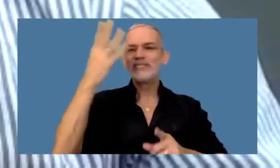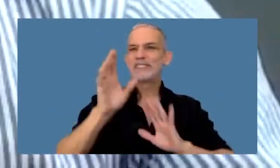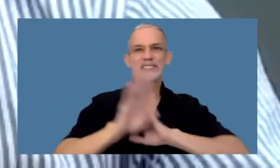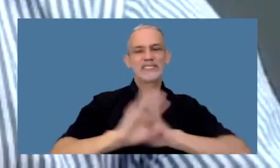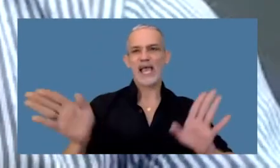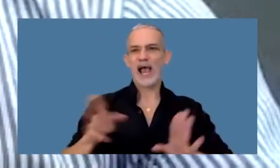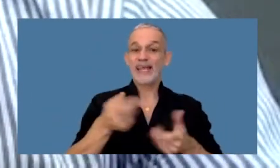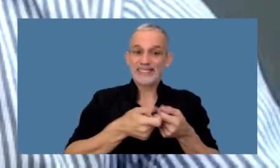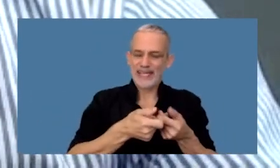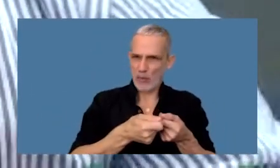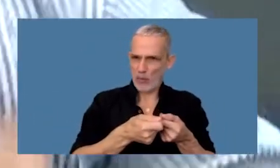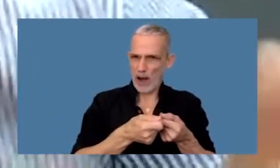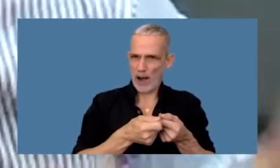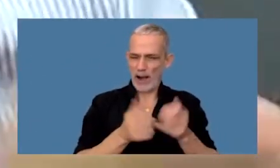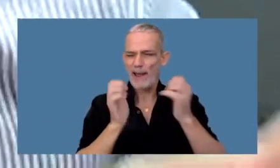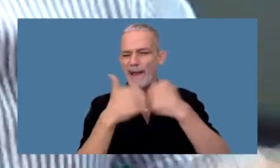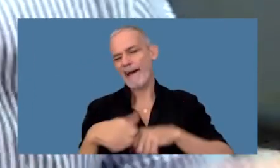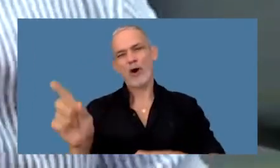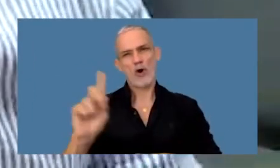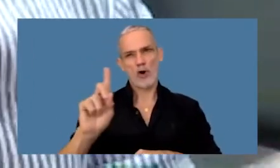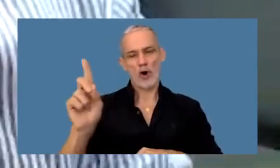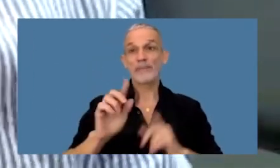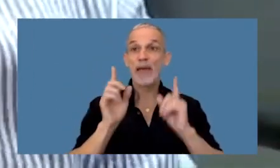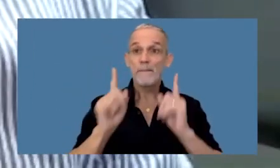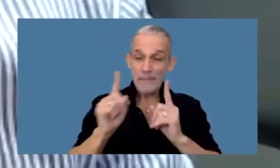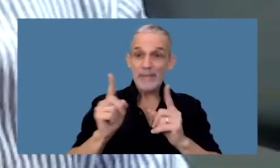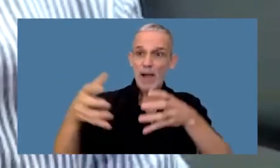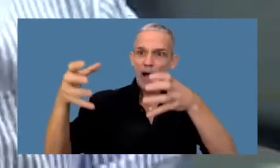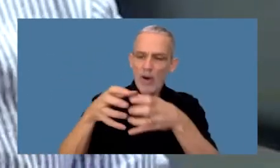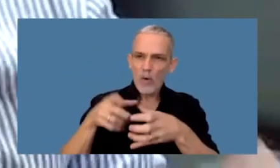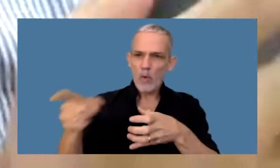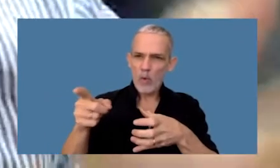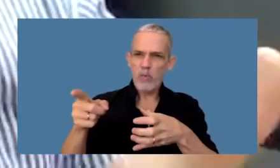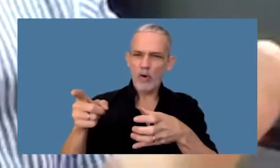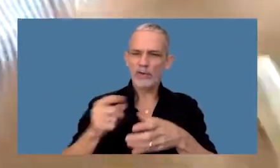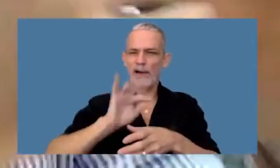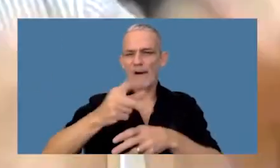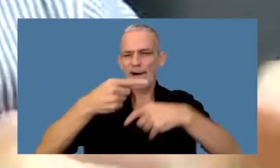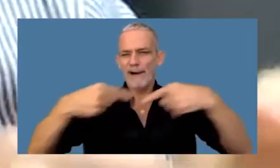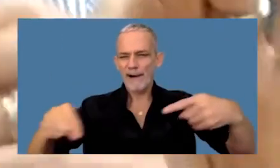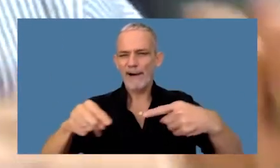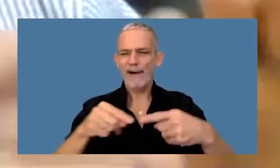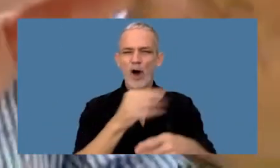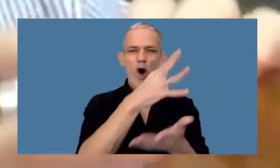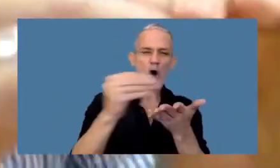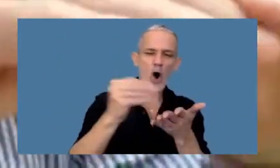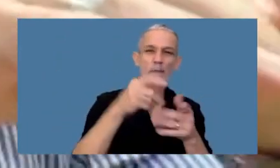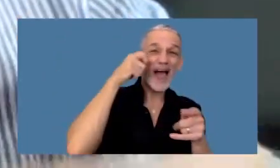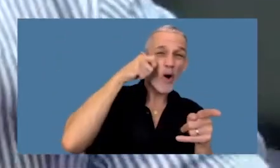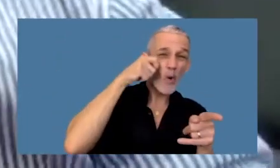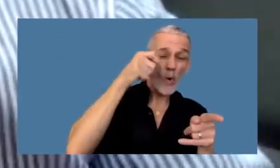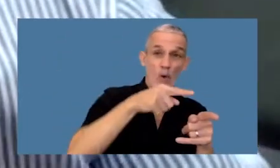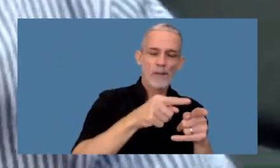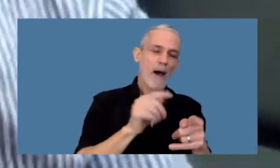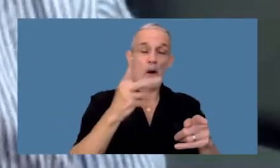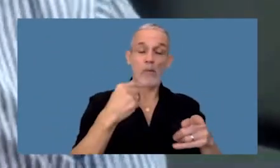de sus teléfonos estas mismas bandas que clonan y utilizan Google para hacerles